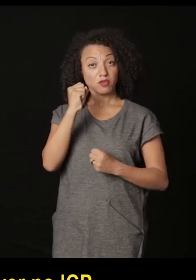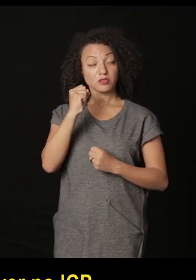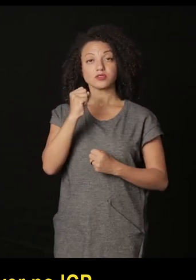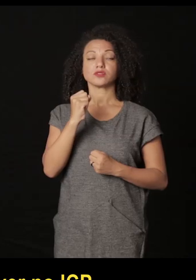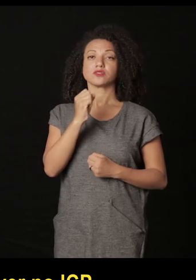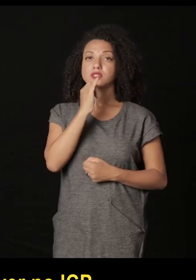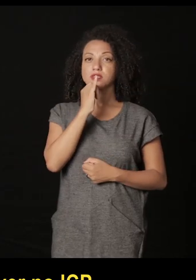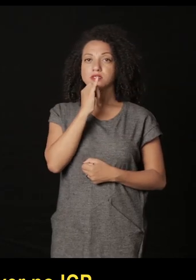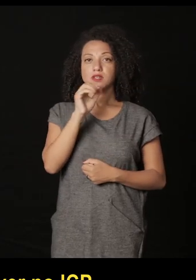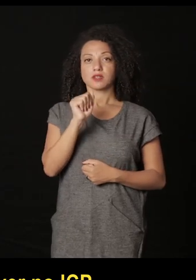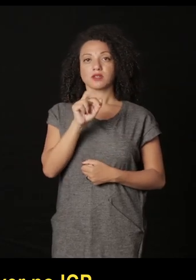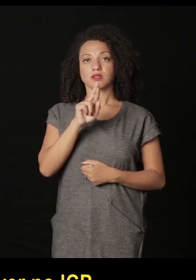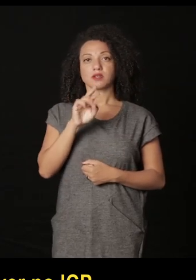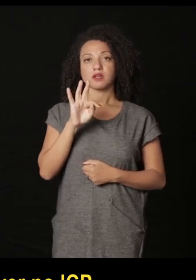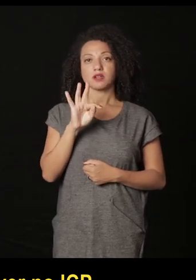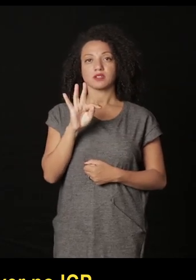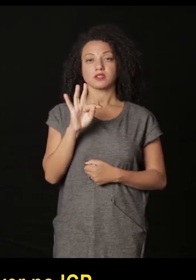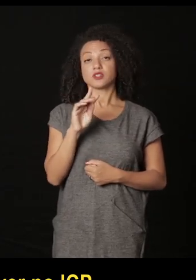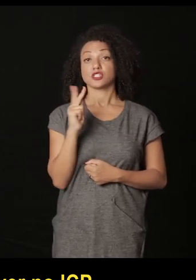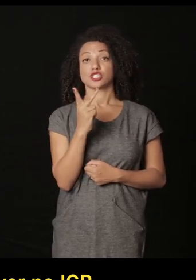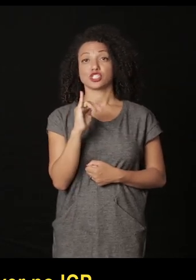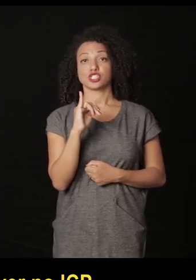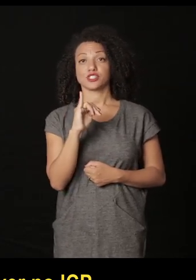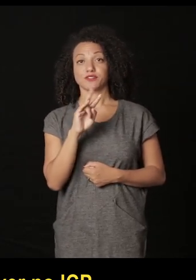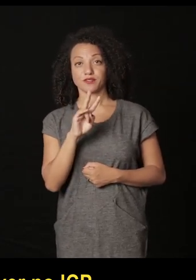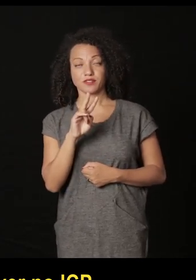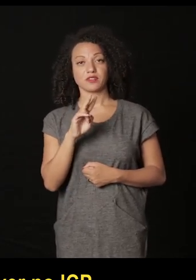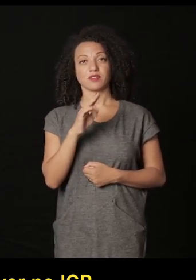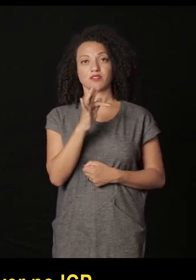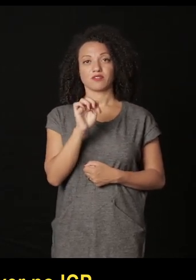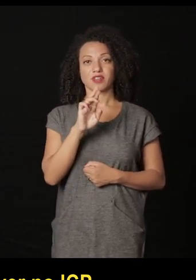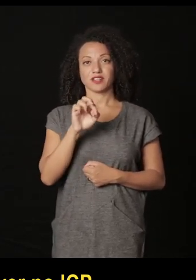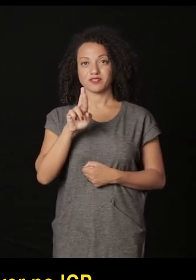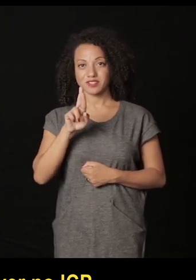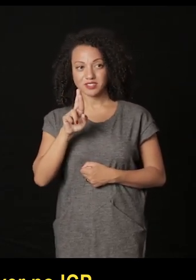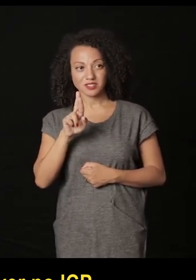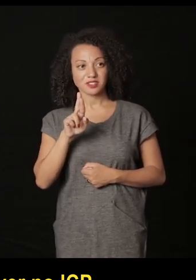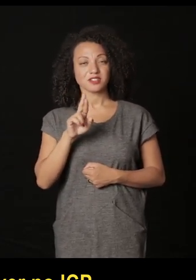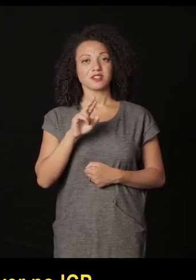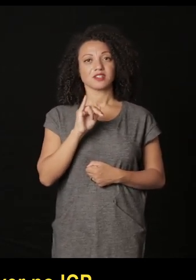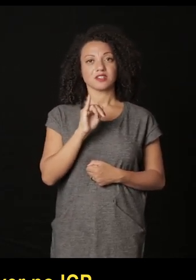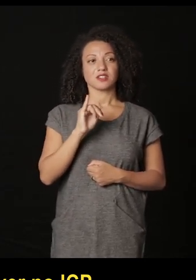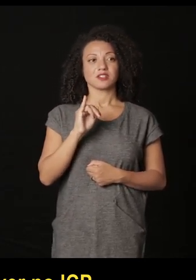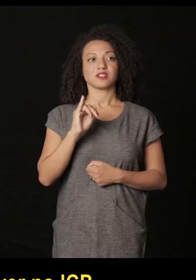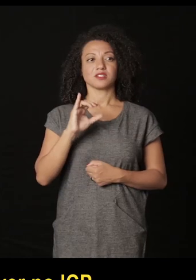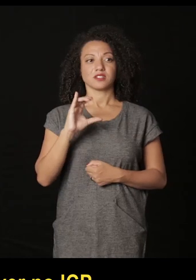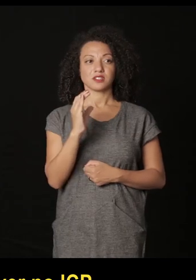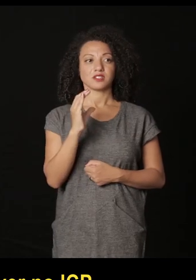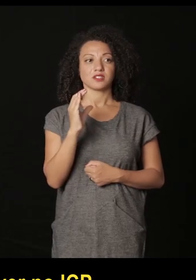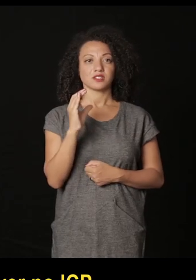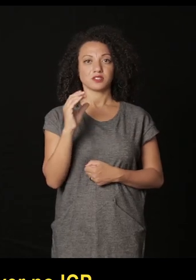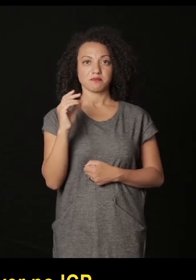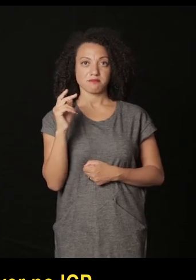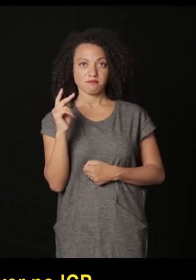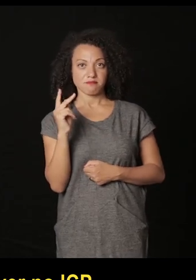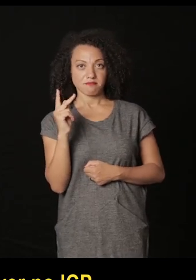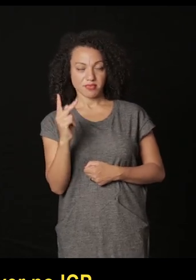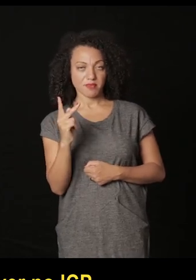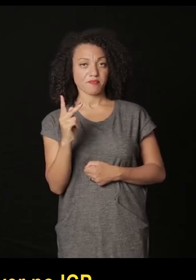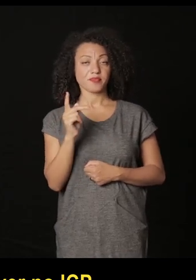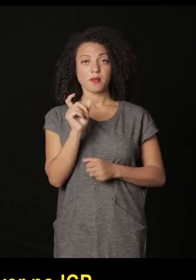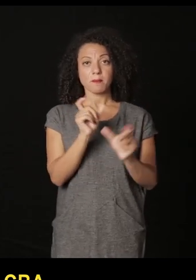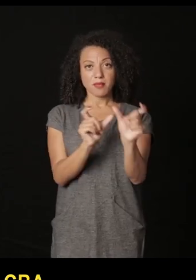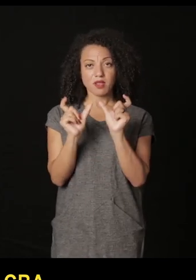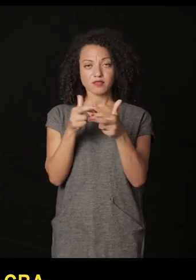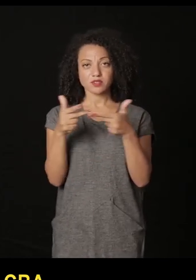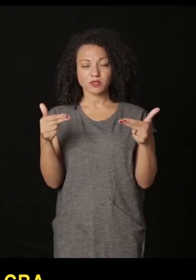fue muy fuerte con Archive Fever en el ICP los mots y